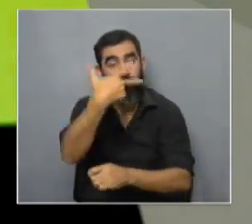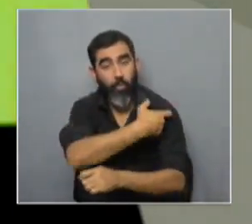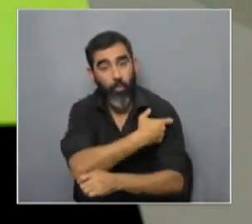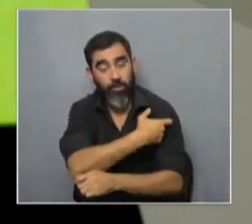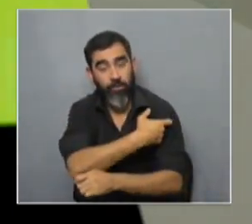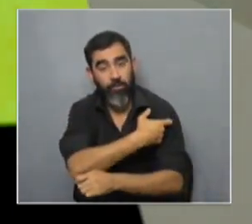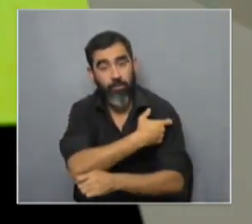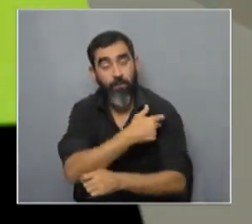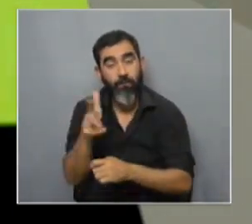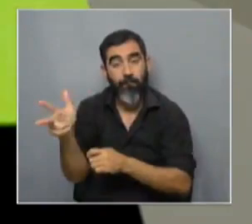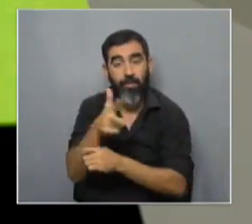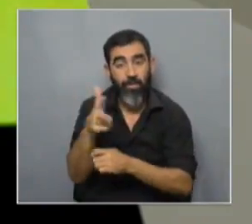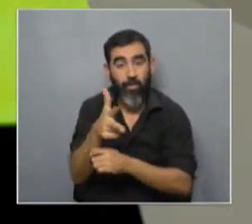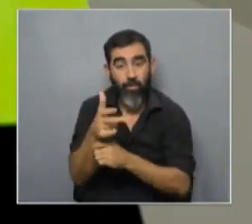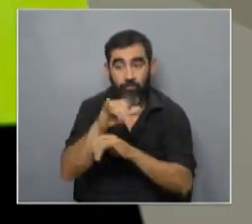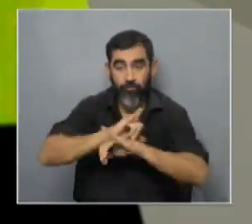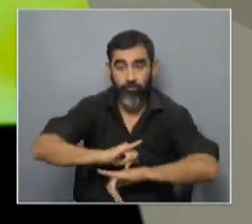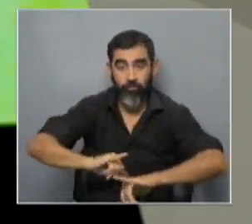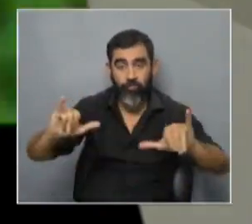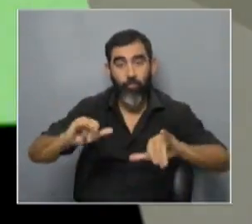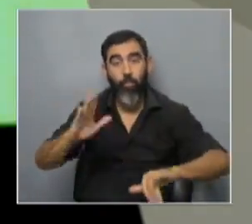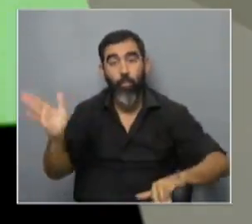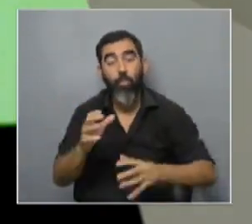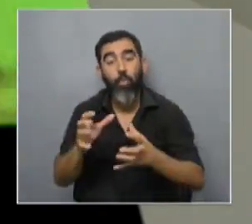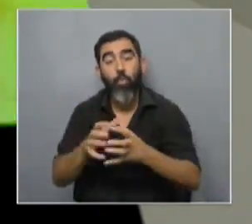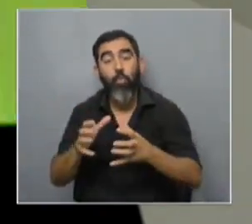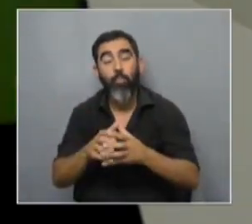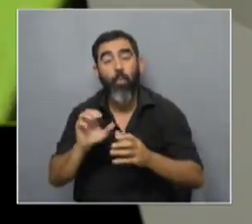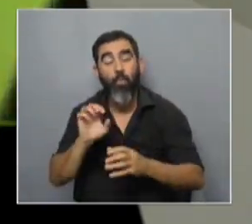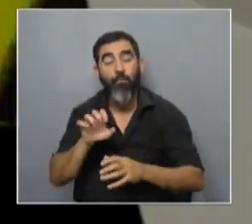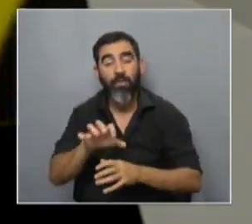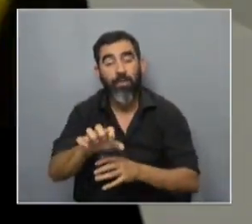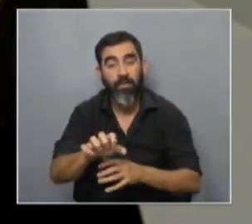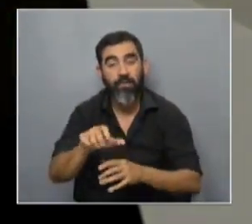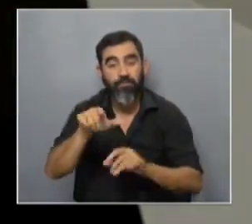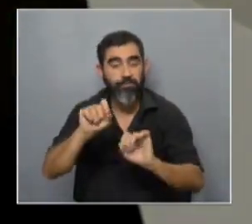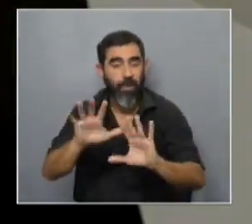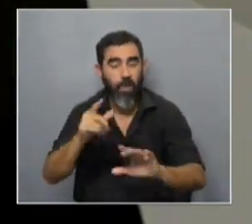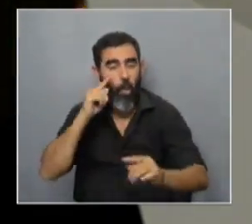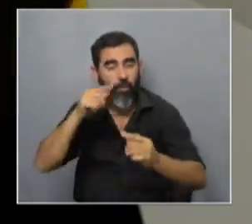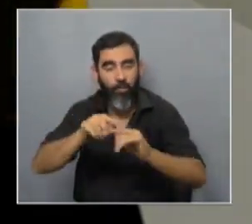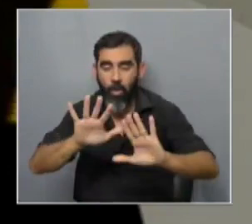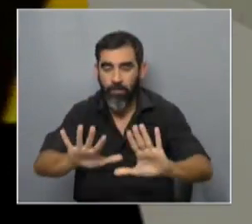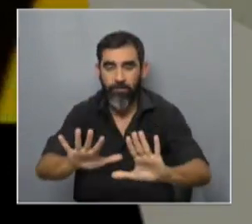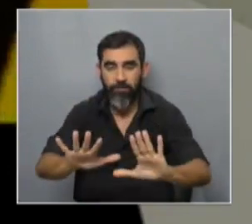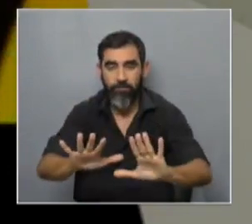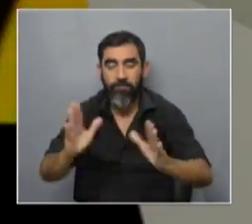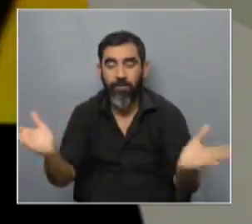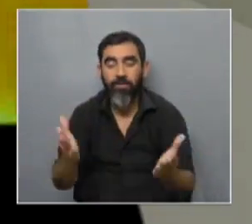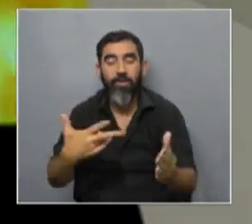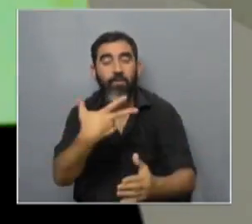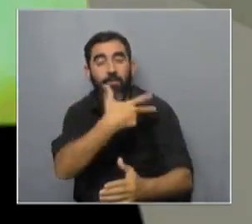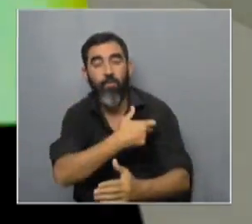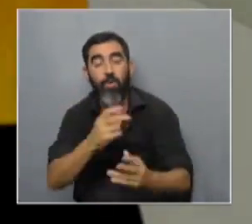el video que vamos a ver fue producido por el grupo Comibacterias y tiene esa intención justamente de incentivar la